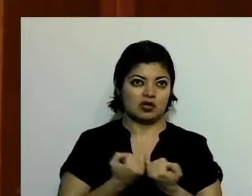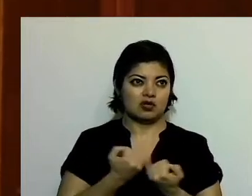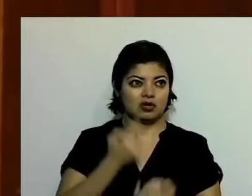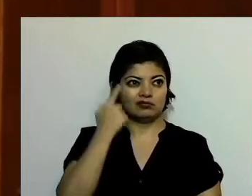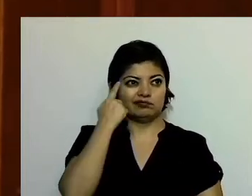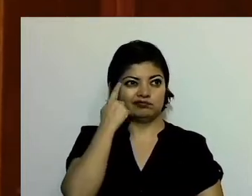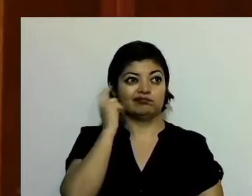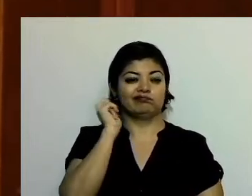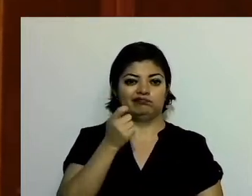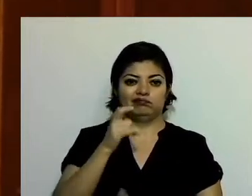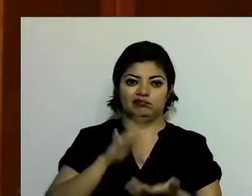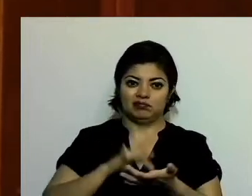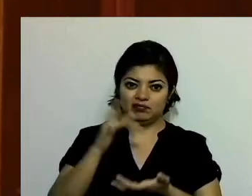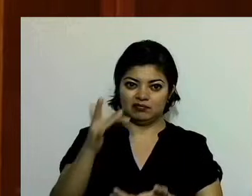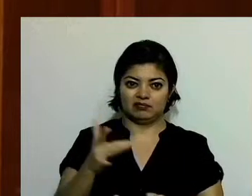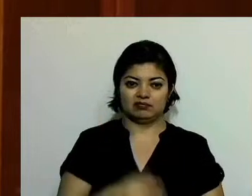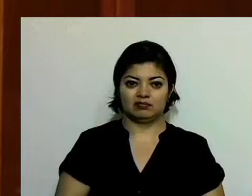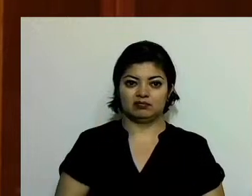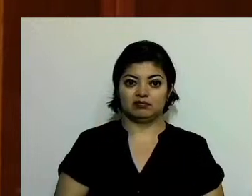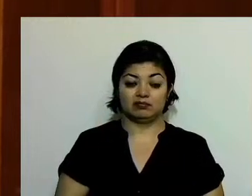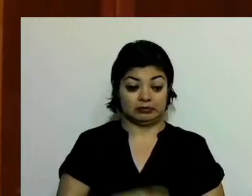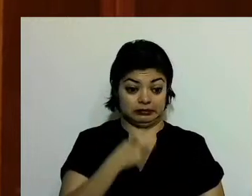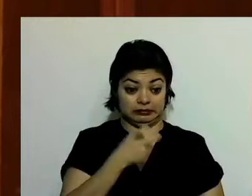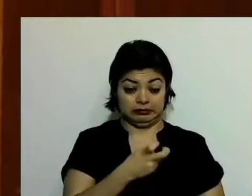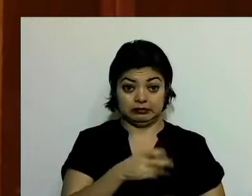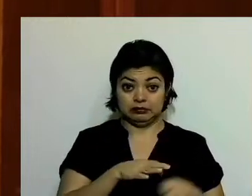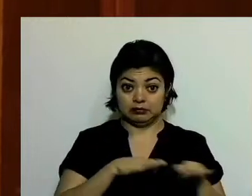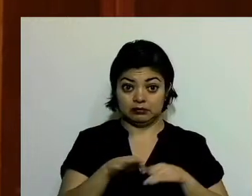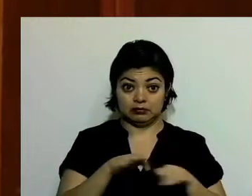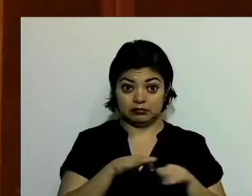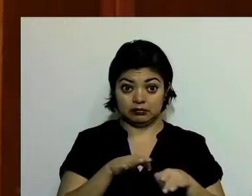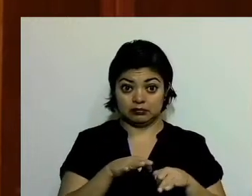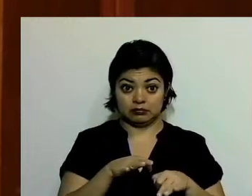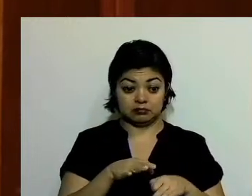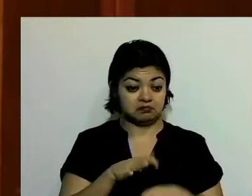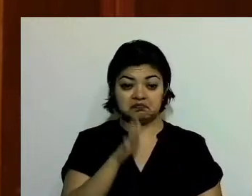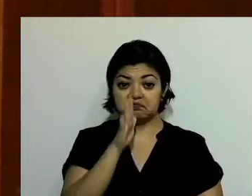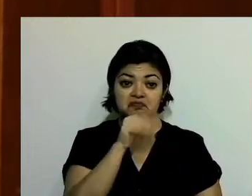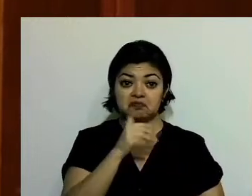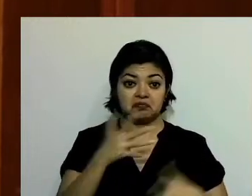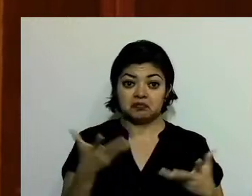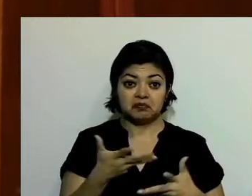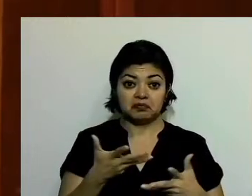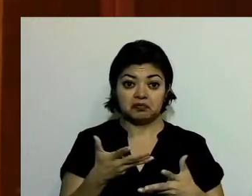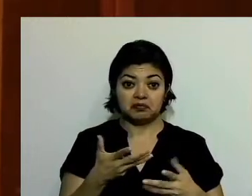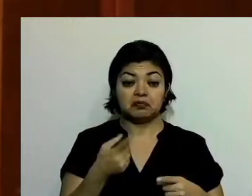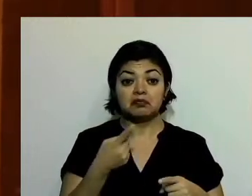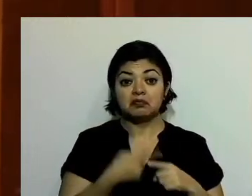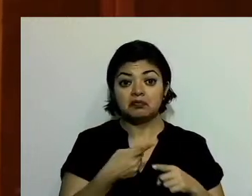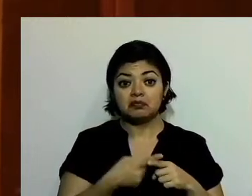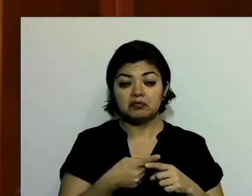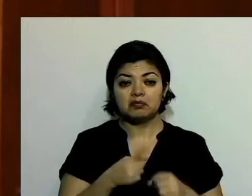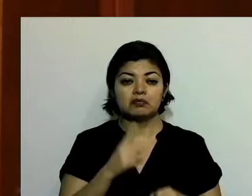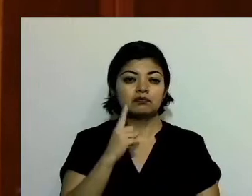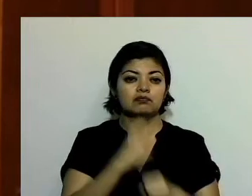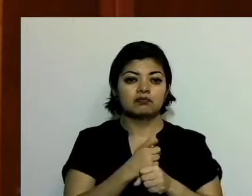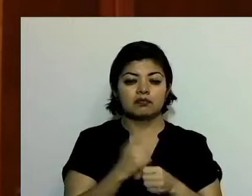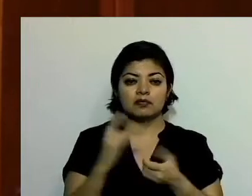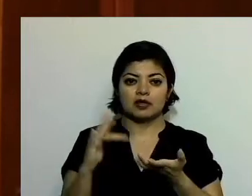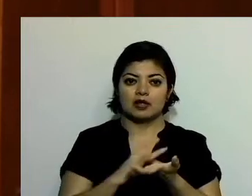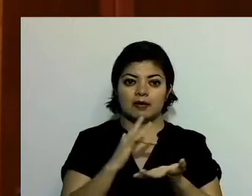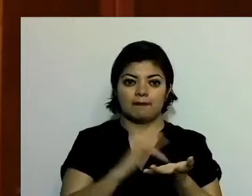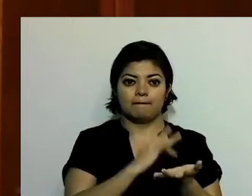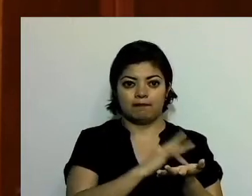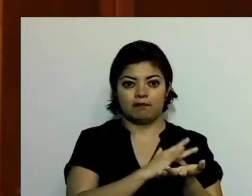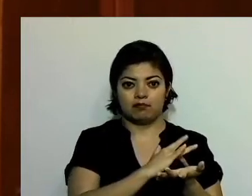Este trabajo no podría realizarse sin los apoyos sustanciales de los